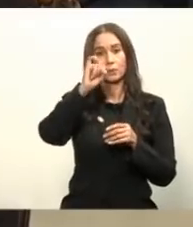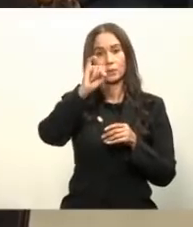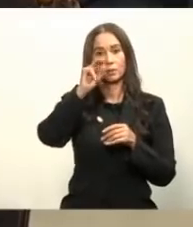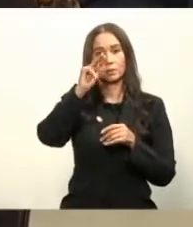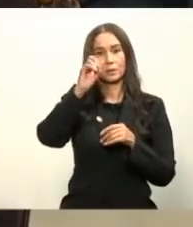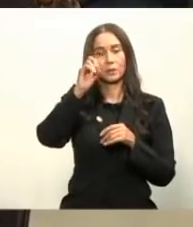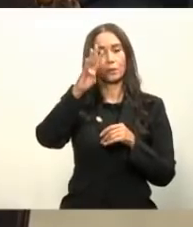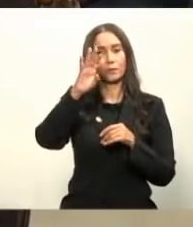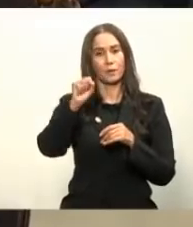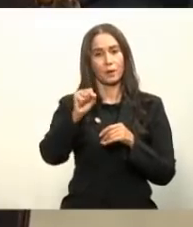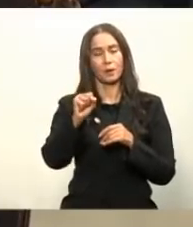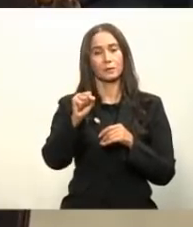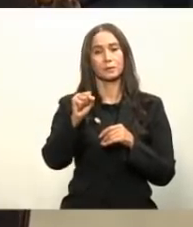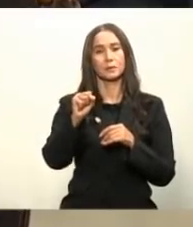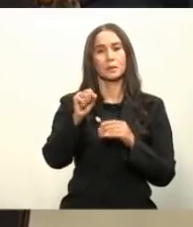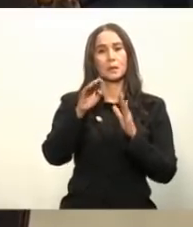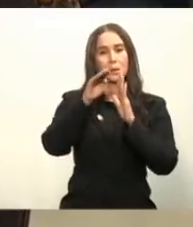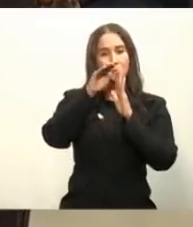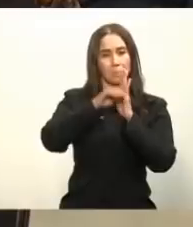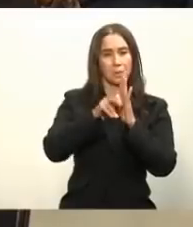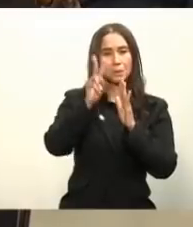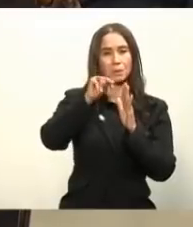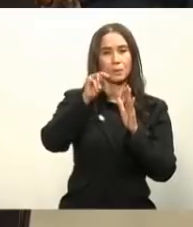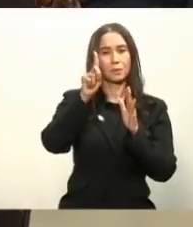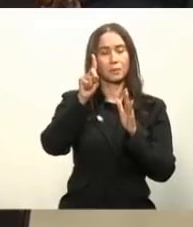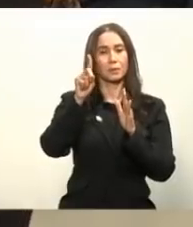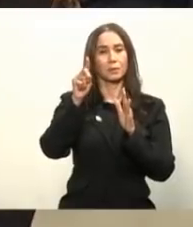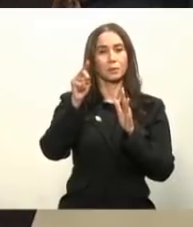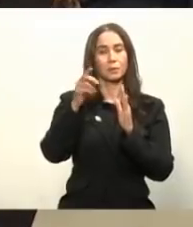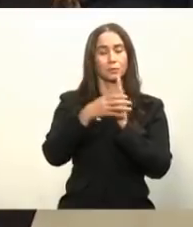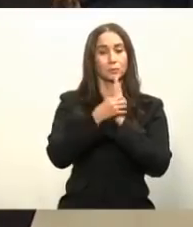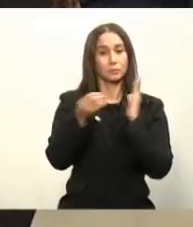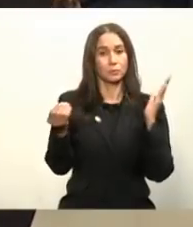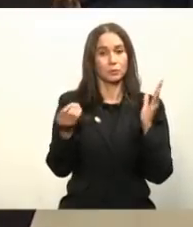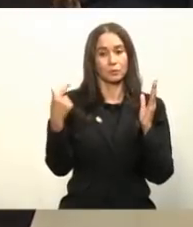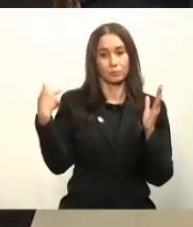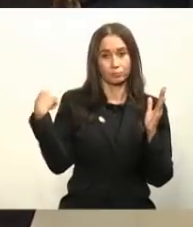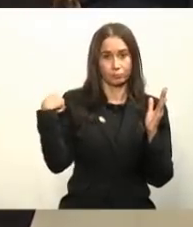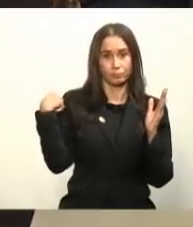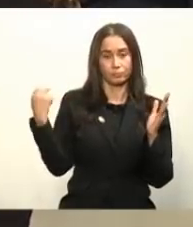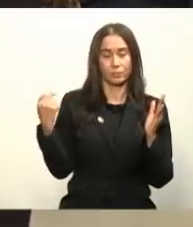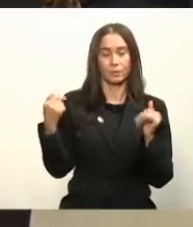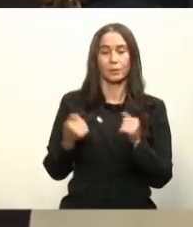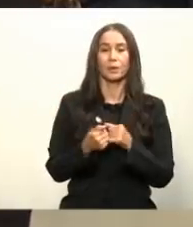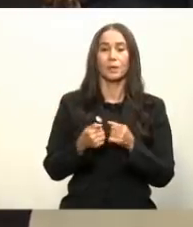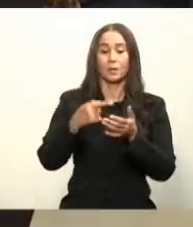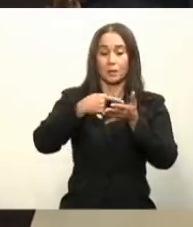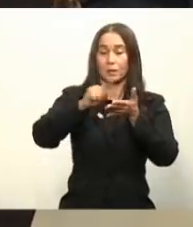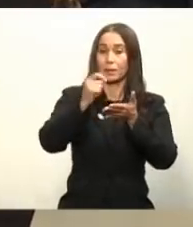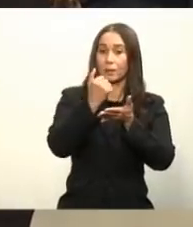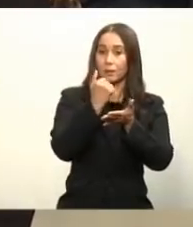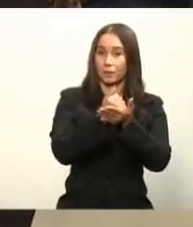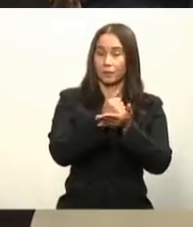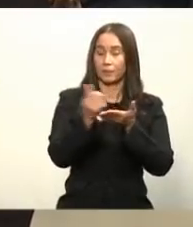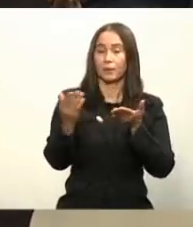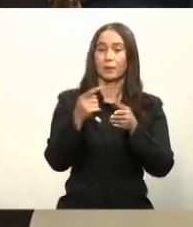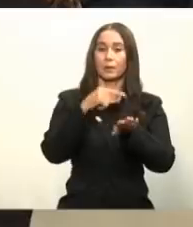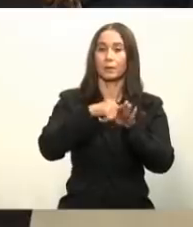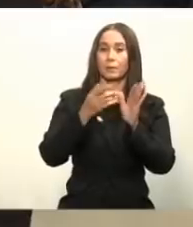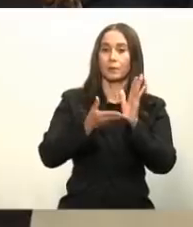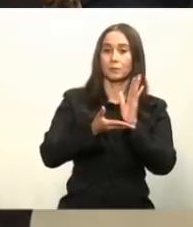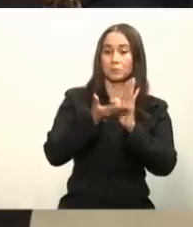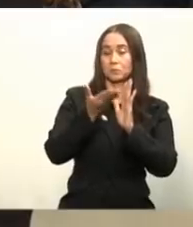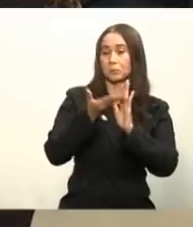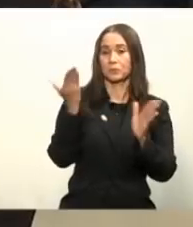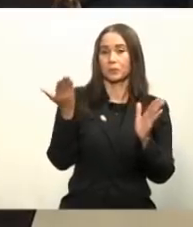fue un contrato por menos de 21 dólares cada vez que las vacunas están aprobadas y aumenta el tiempo se van